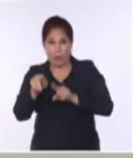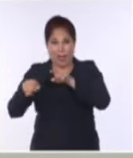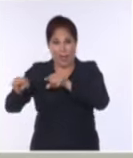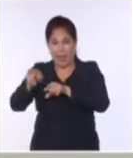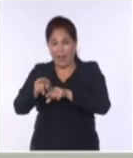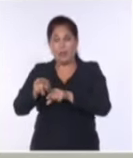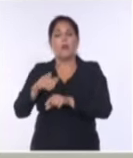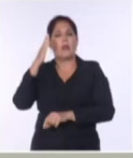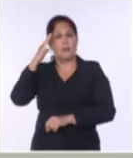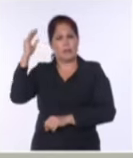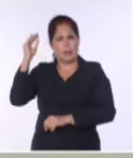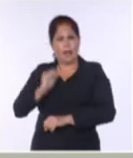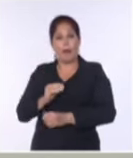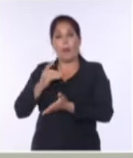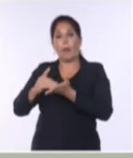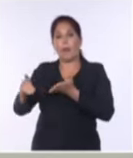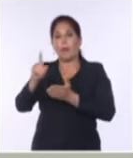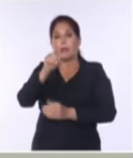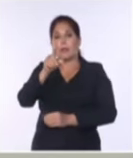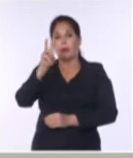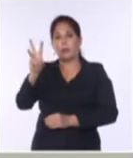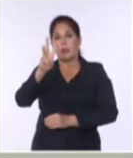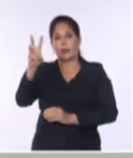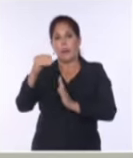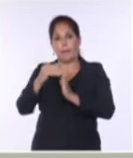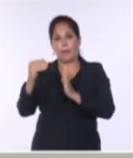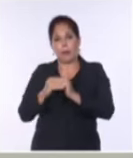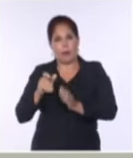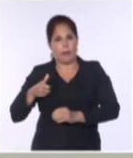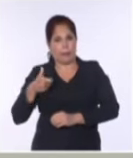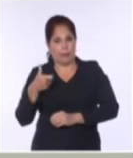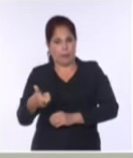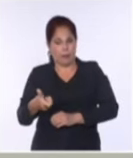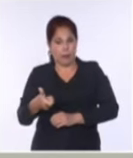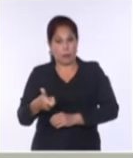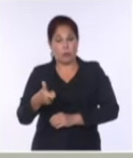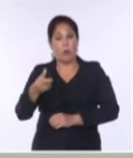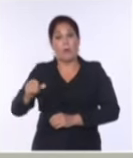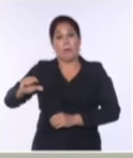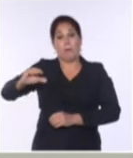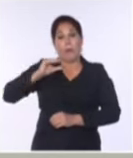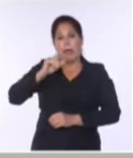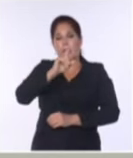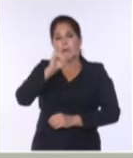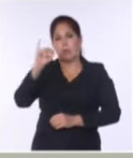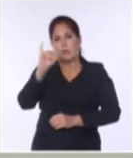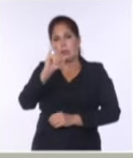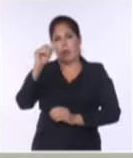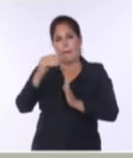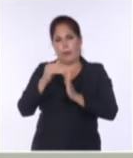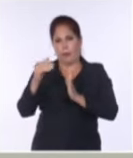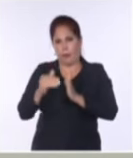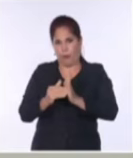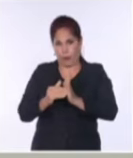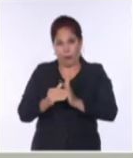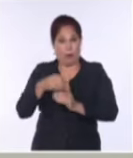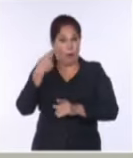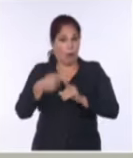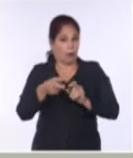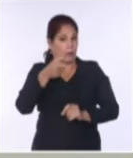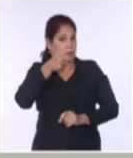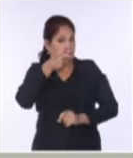ha determinado una deuda de 133 millones, de las que se han cobrado 66 millones. Y se fiscalizaron también